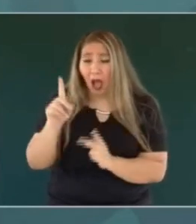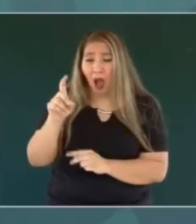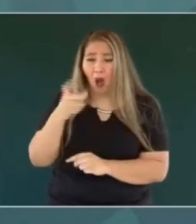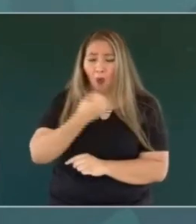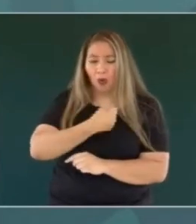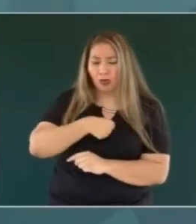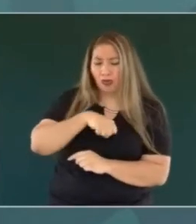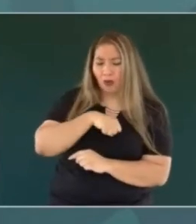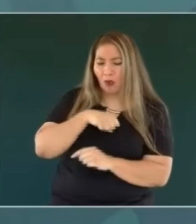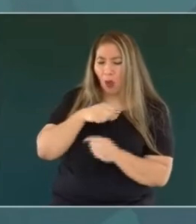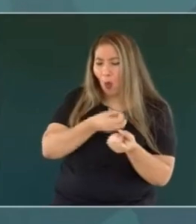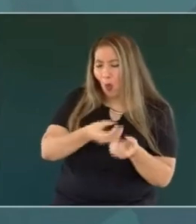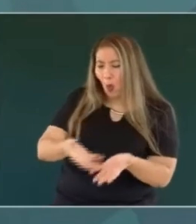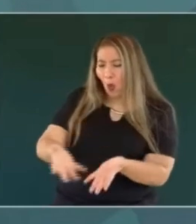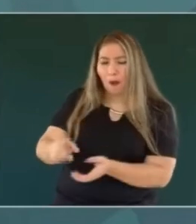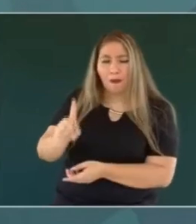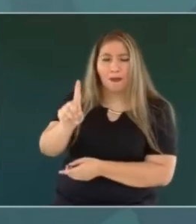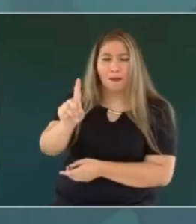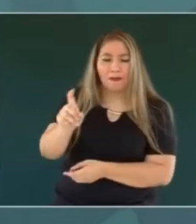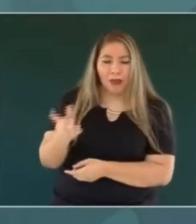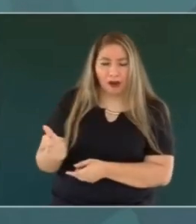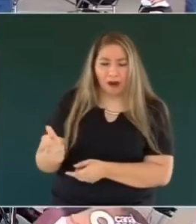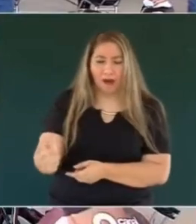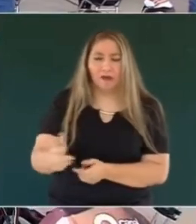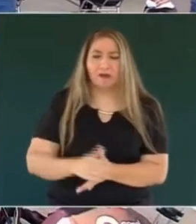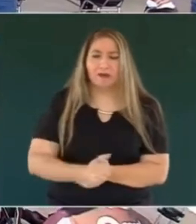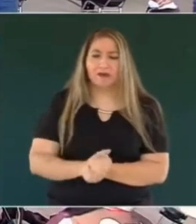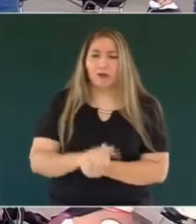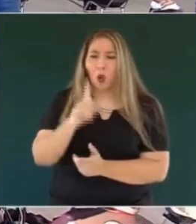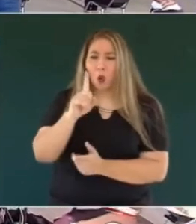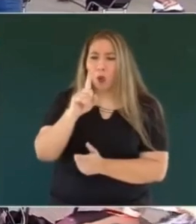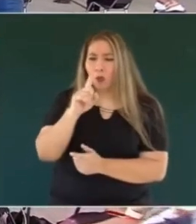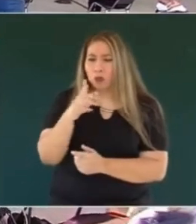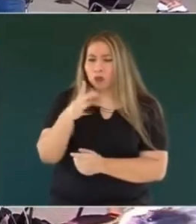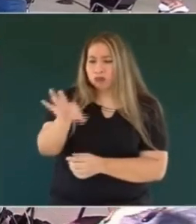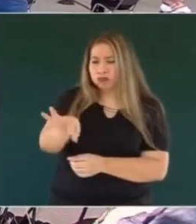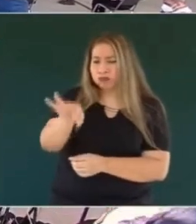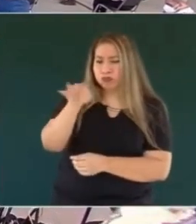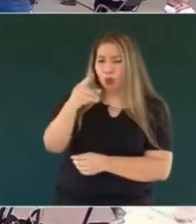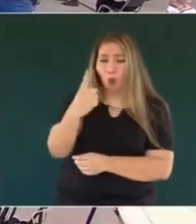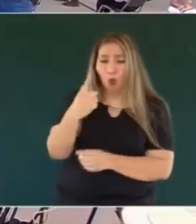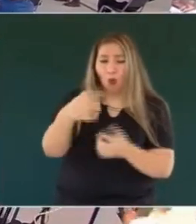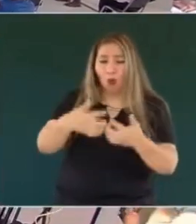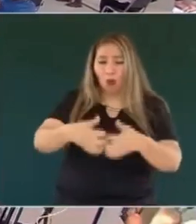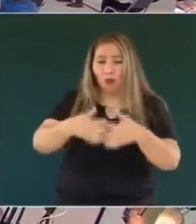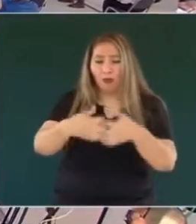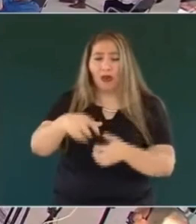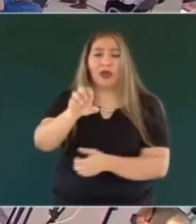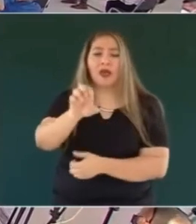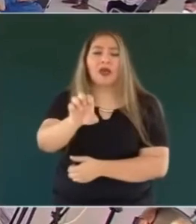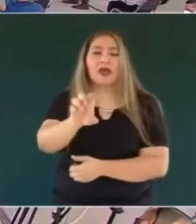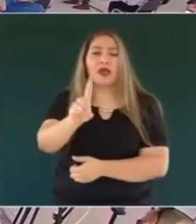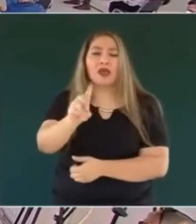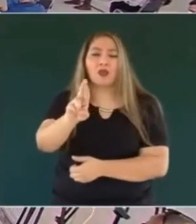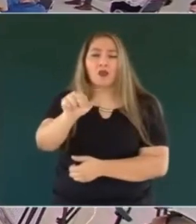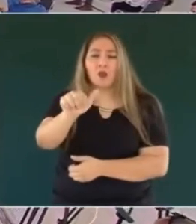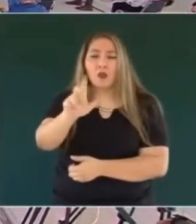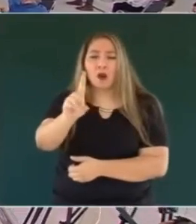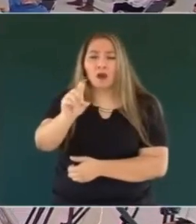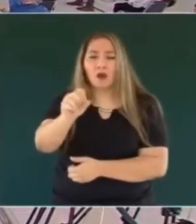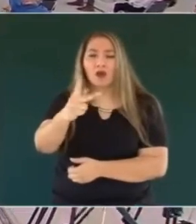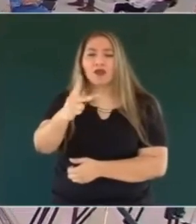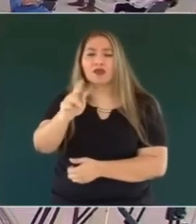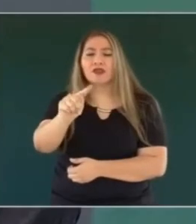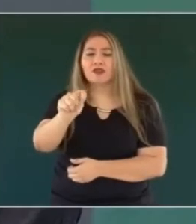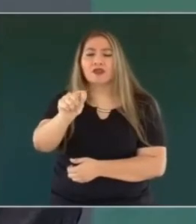Saludable para la Laguna, un empresario, Eduardo Tricio, planteó que